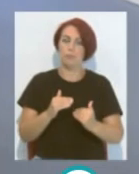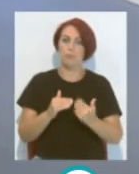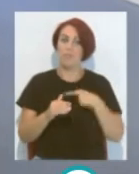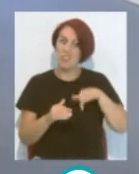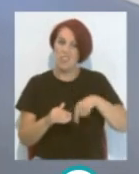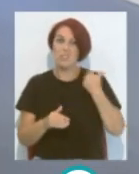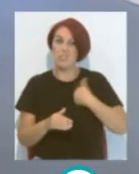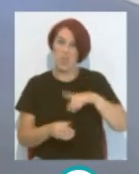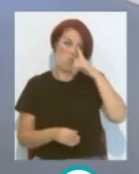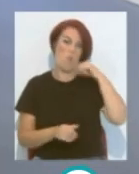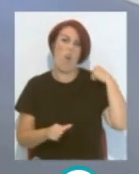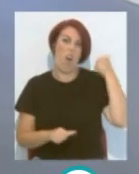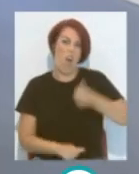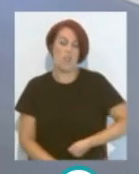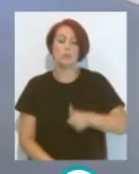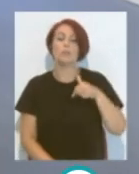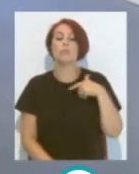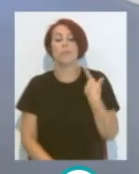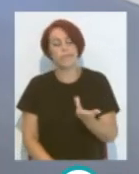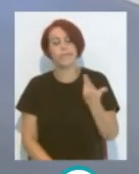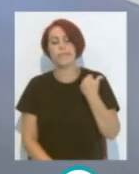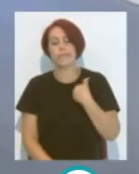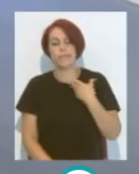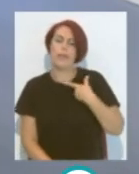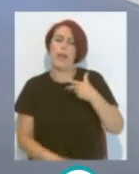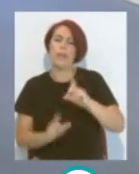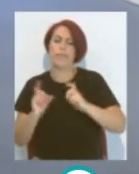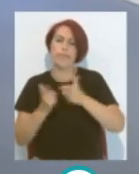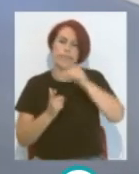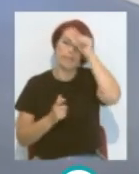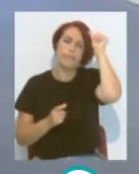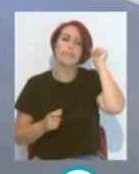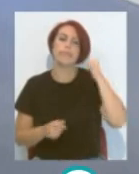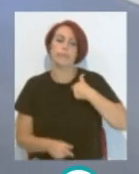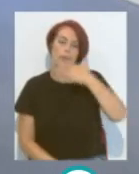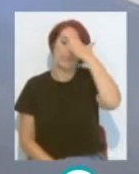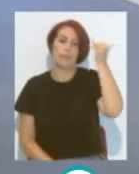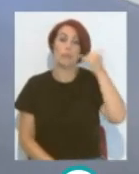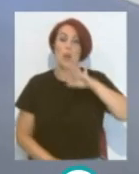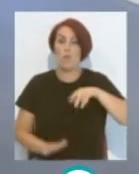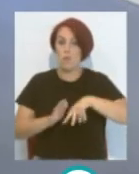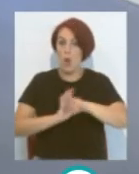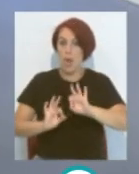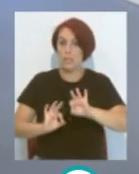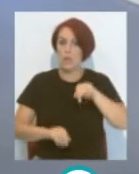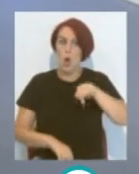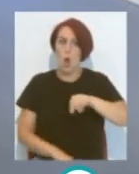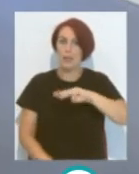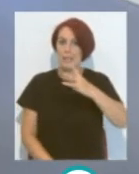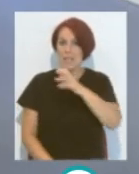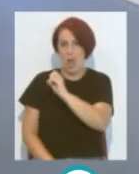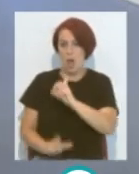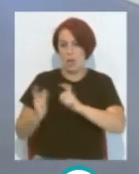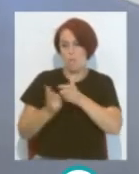Con lo cual creo que todo eso lo tiene ya controlado Pero como el fútbol es fútbol Y hoy le podés ganar 3 a 0 a